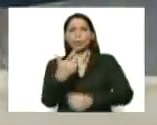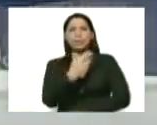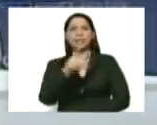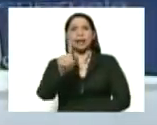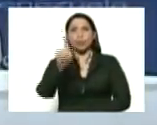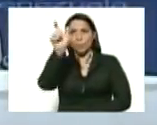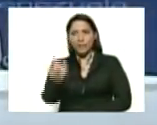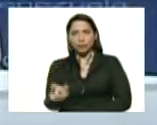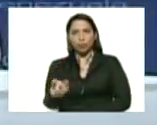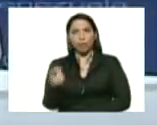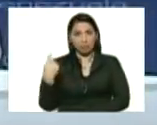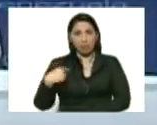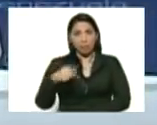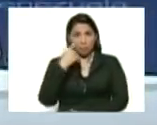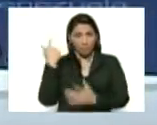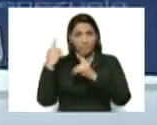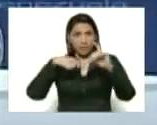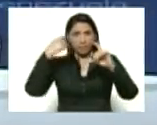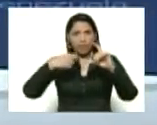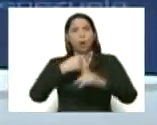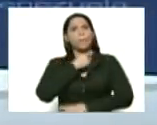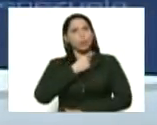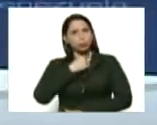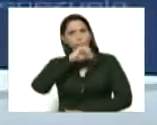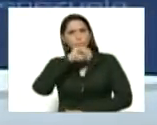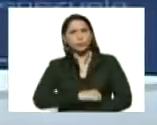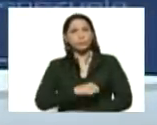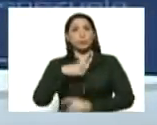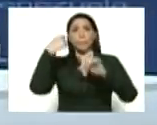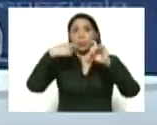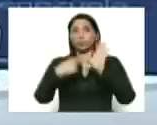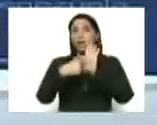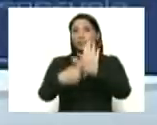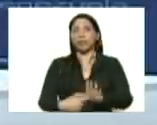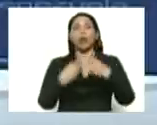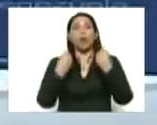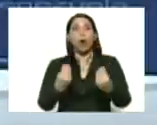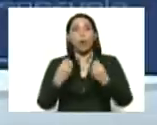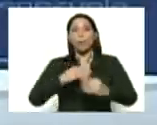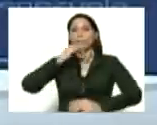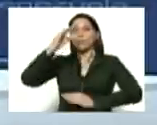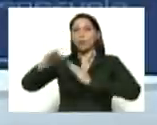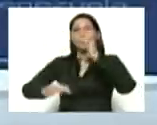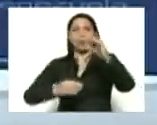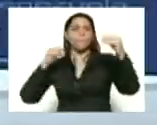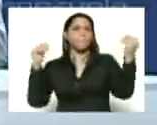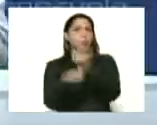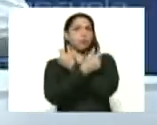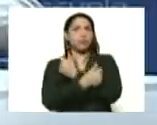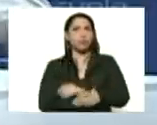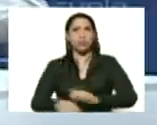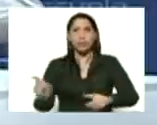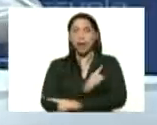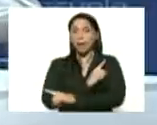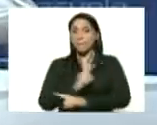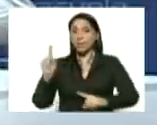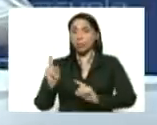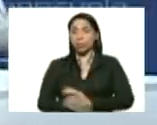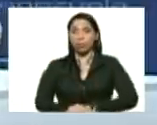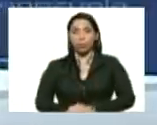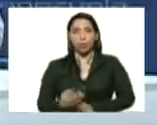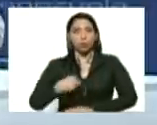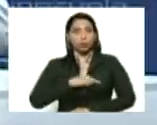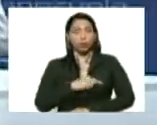No tenemos. Me gustaría mostrárselo para que ustedes vean cómo se transmite así. Hoy tenemos